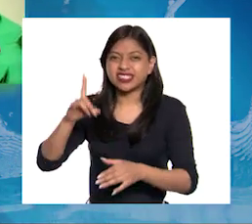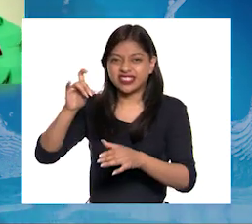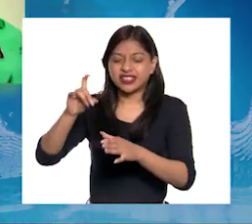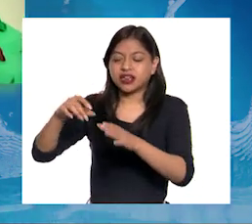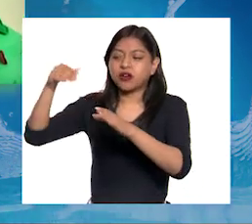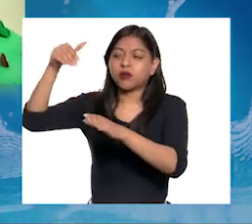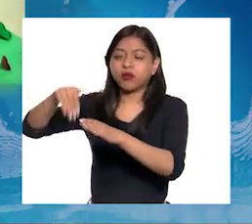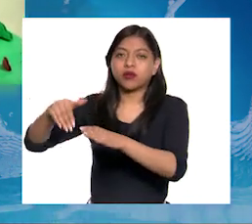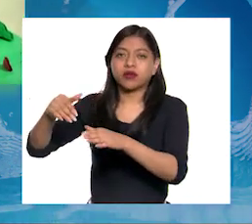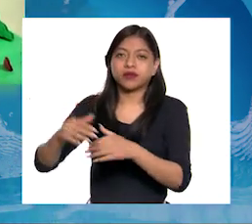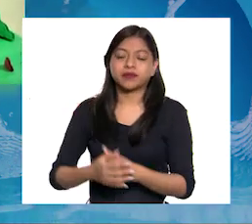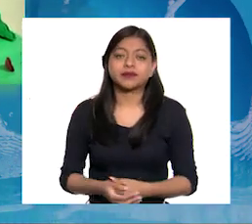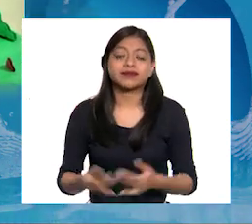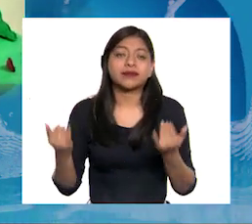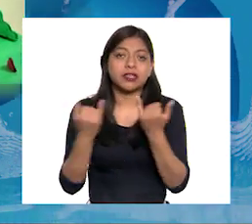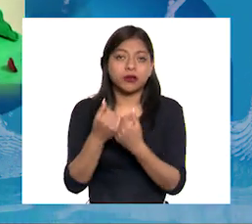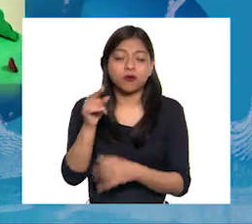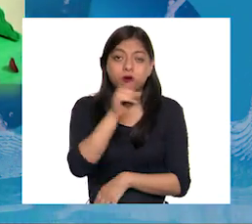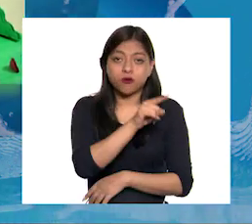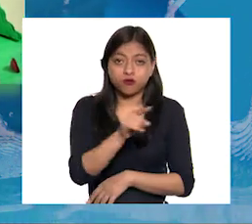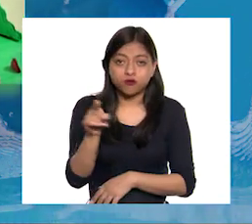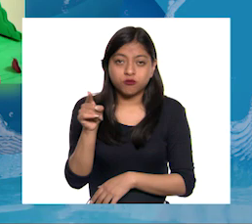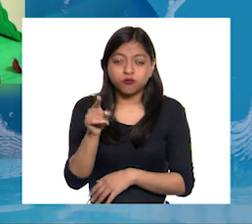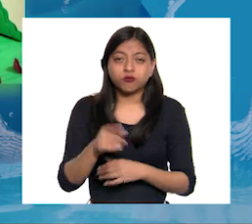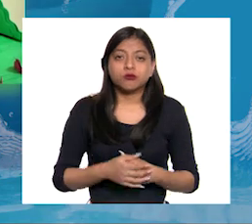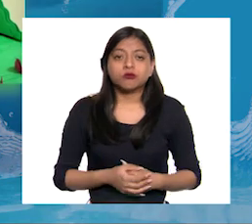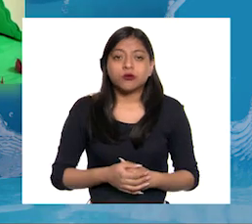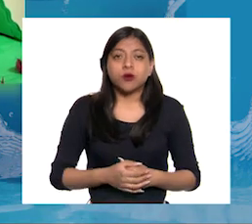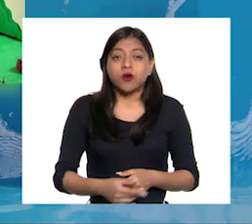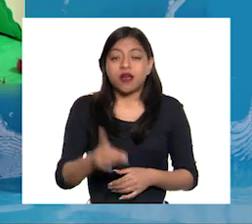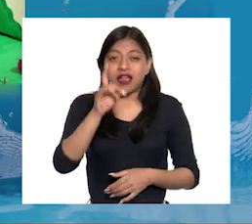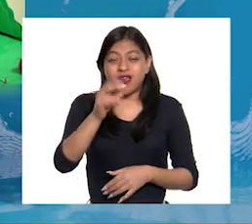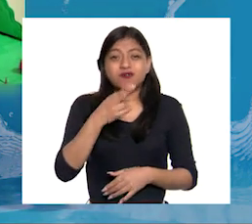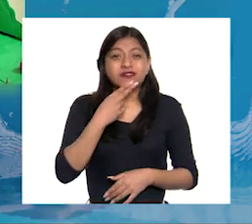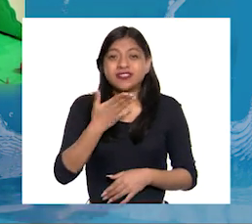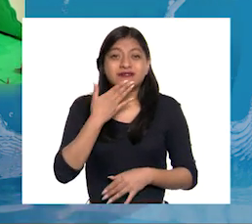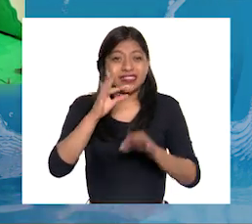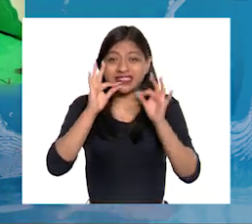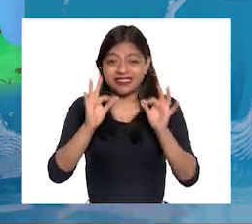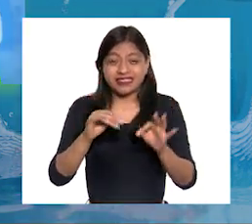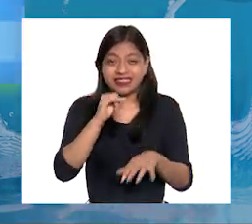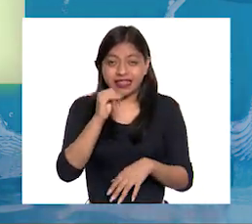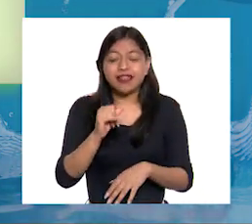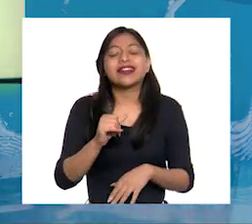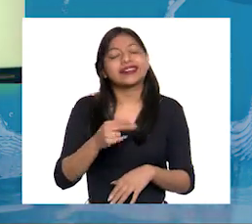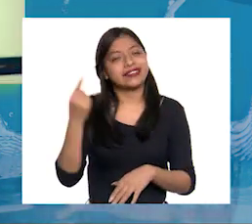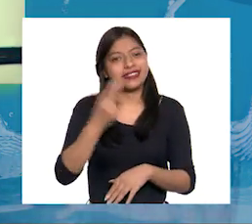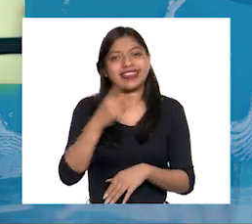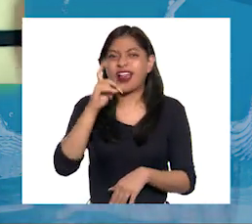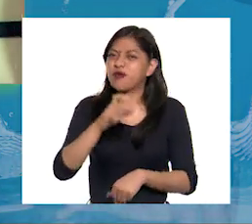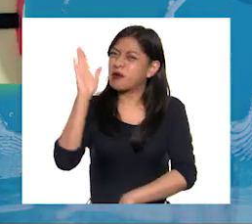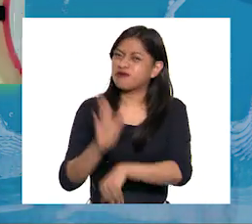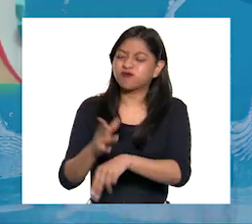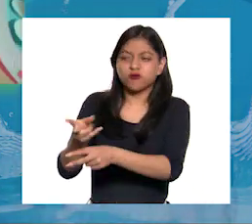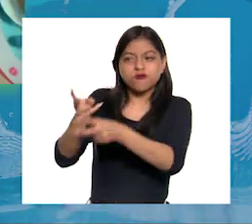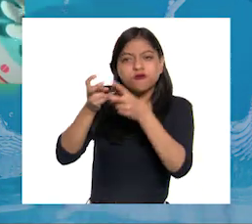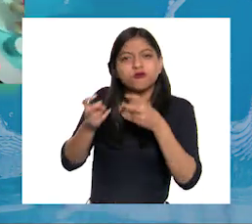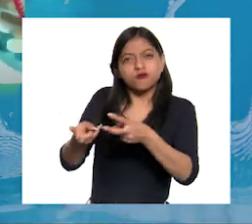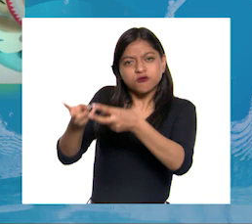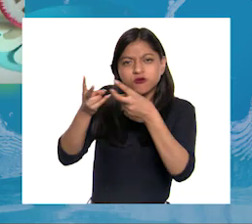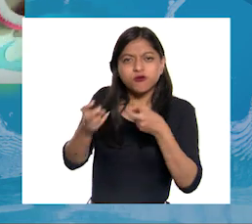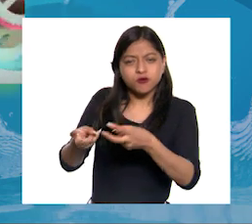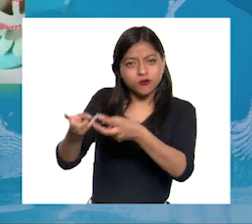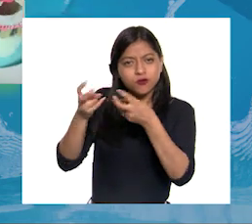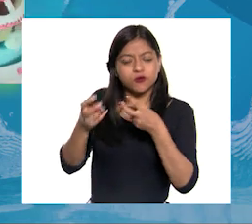El mal uso y desperdicio del agua provocan que cada vez necesitemos extraer más Y por lo tanto, más